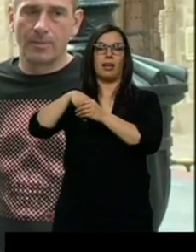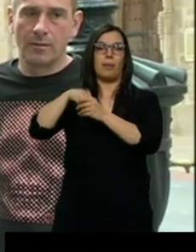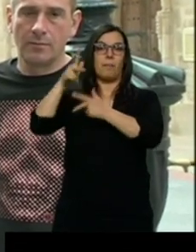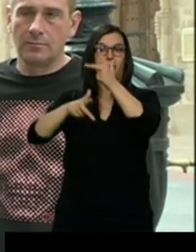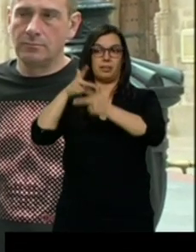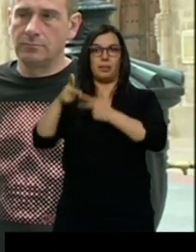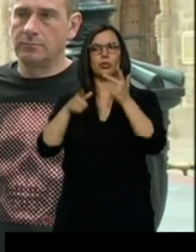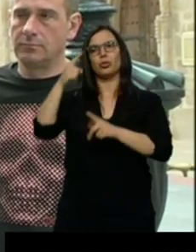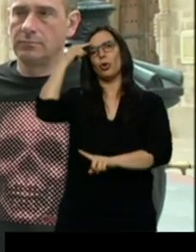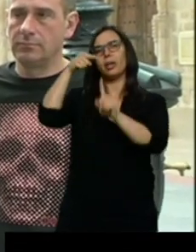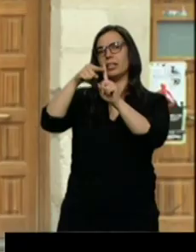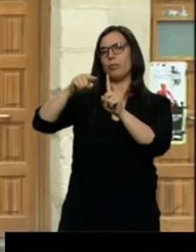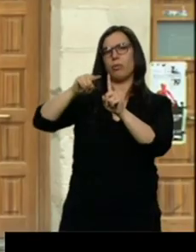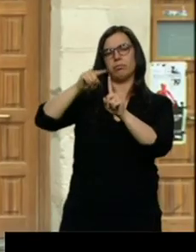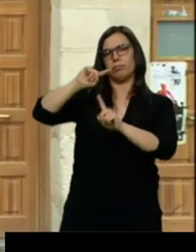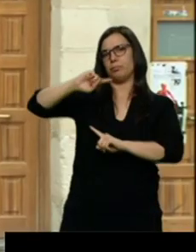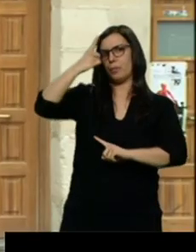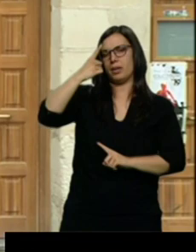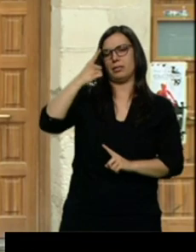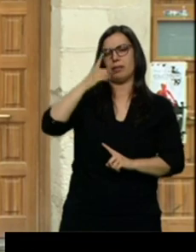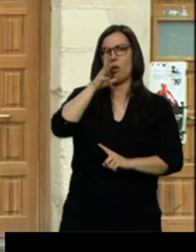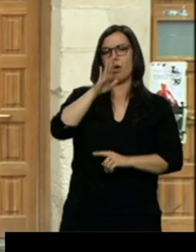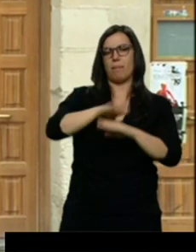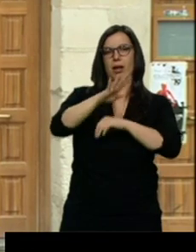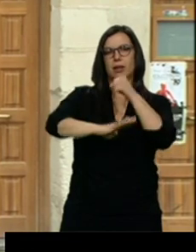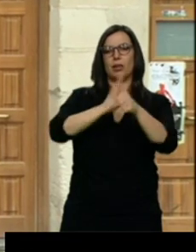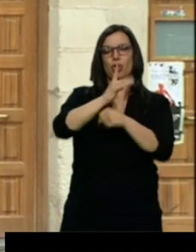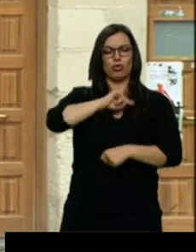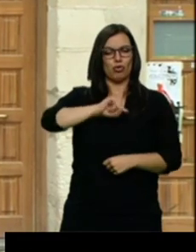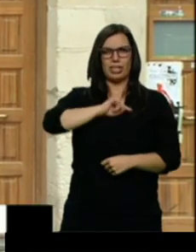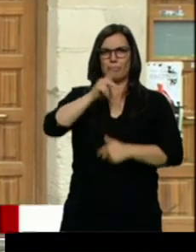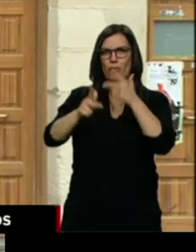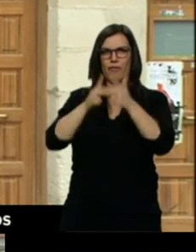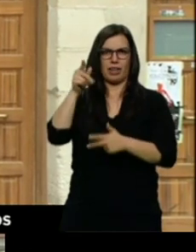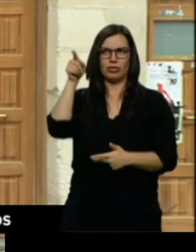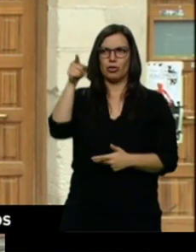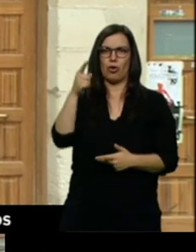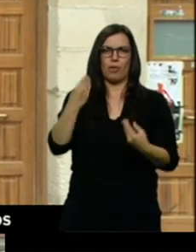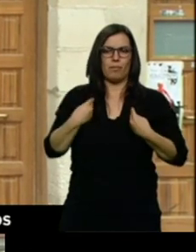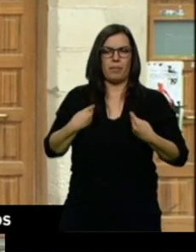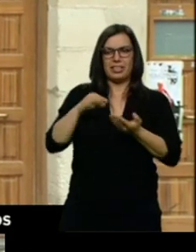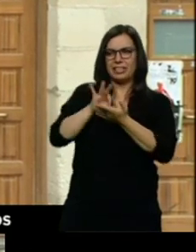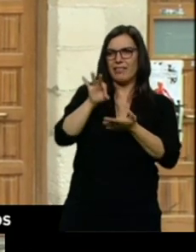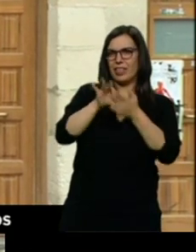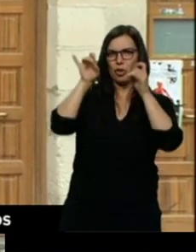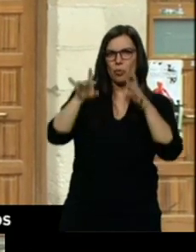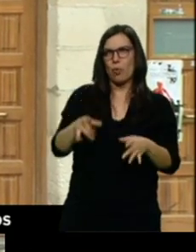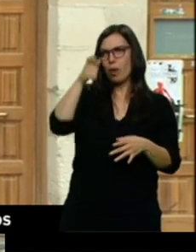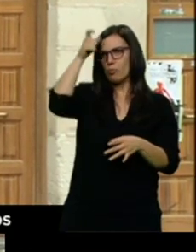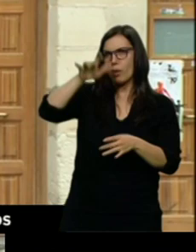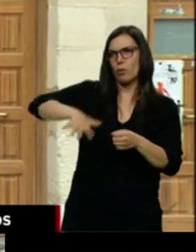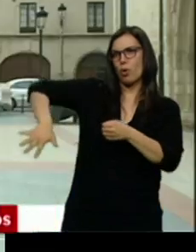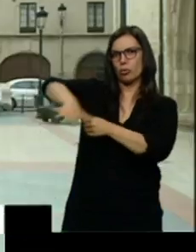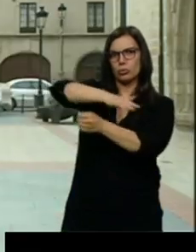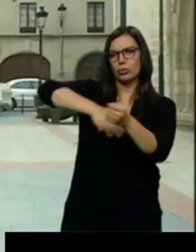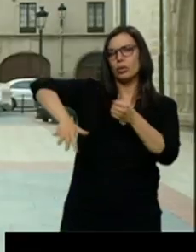izquierda a Berchale durante esta legislatura. Nos sentimos alabeses y queremos vivir y tener los mismos servicios que en cualquier otro pueblo de Álava y hay ciertas